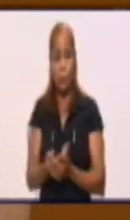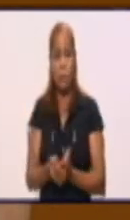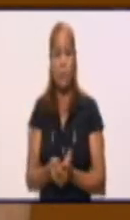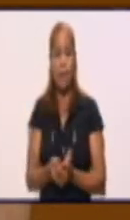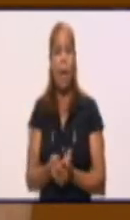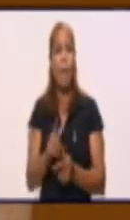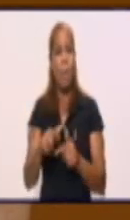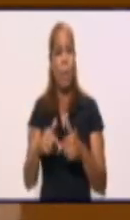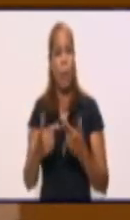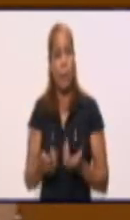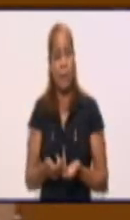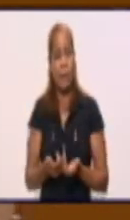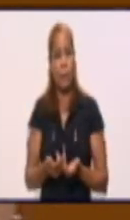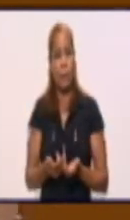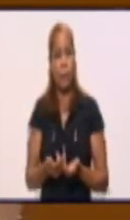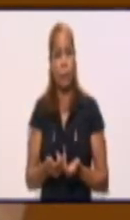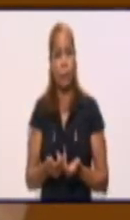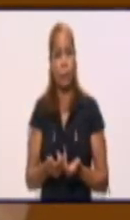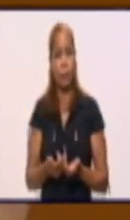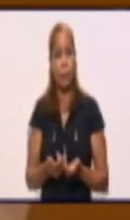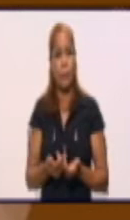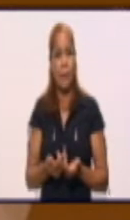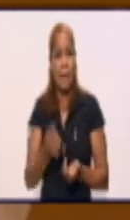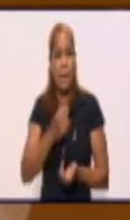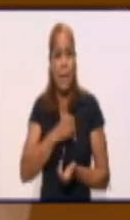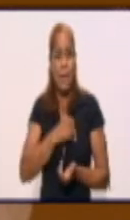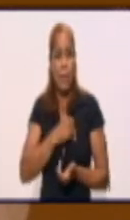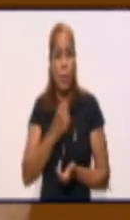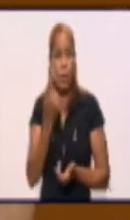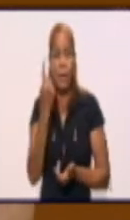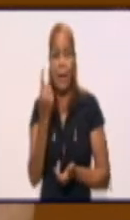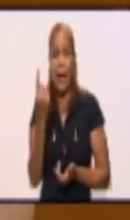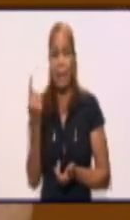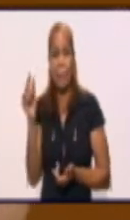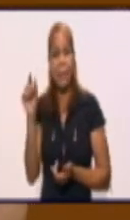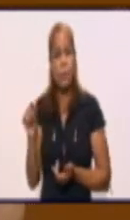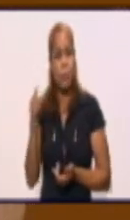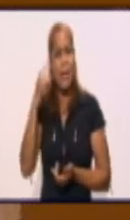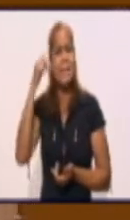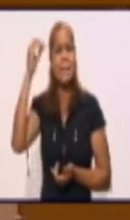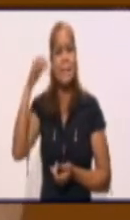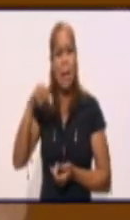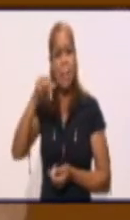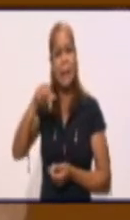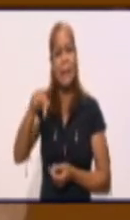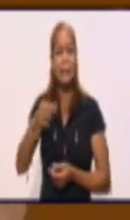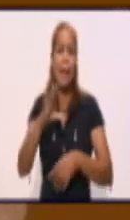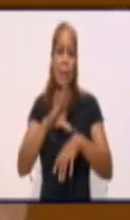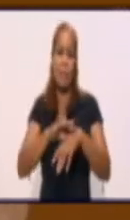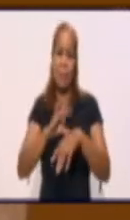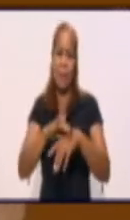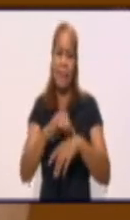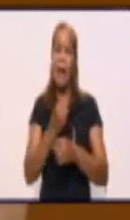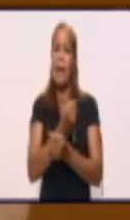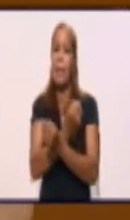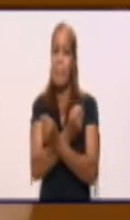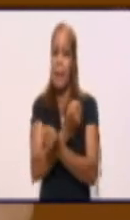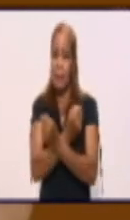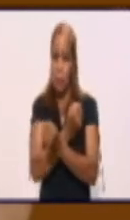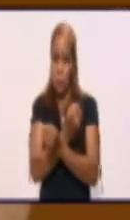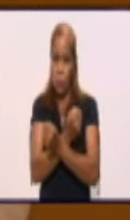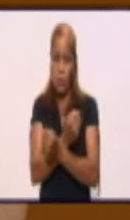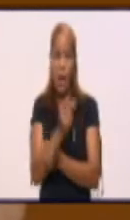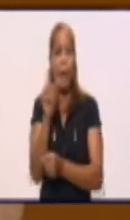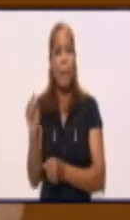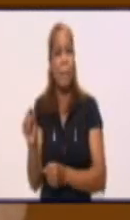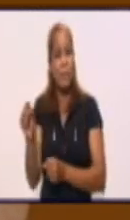todo el mundo se sepa ya de memoria la enfermedad, desafortunadamente no es así. Y las personas saben